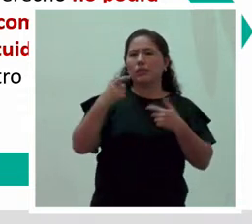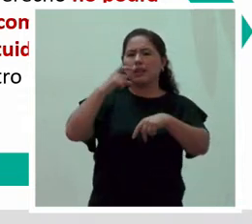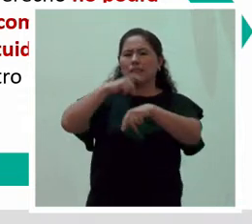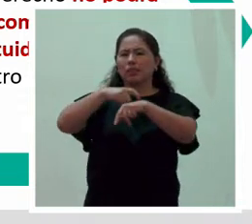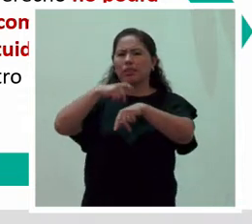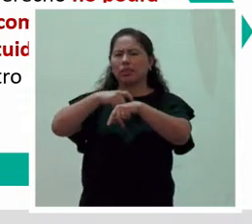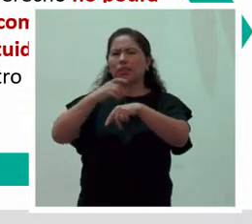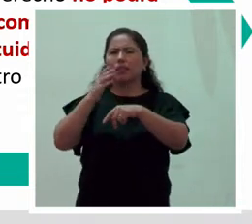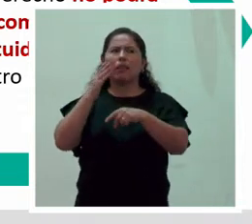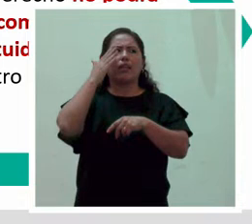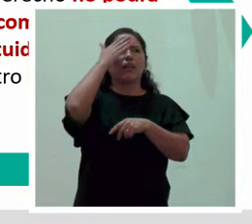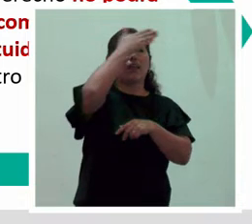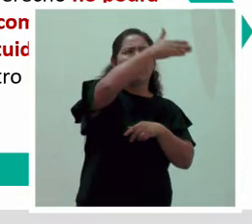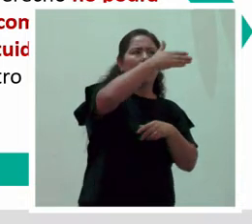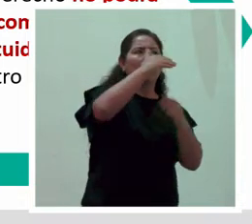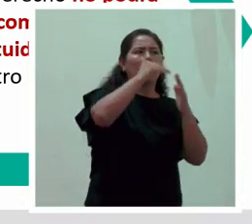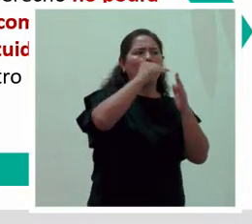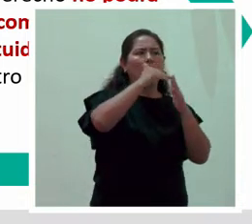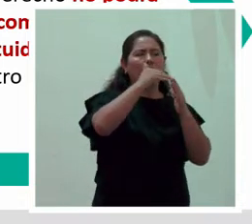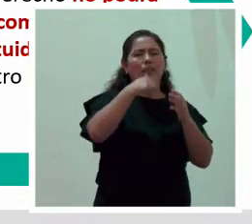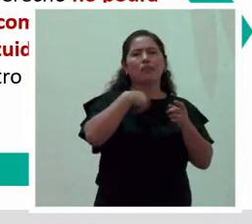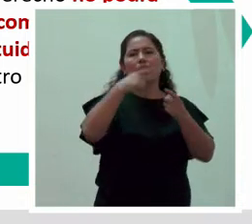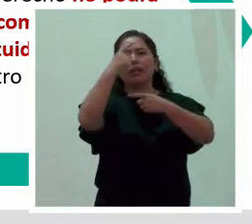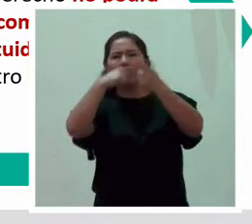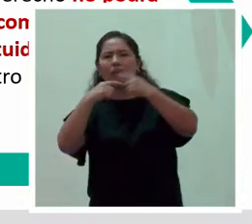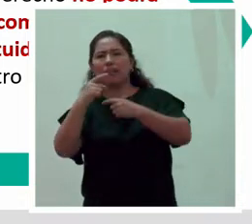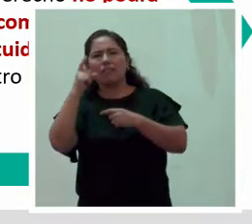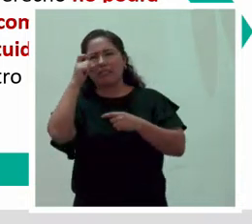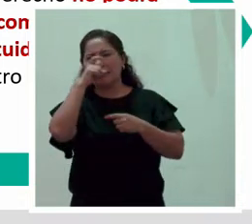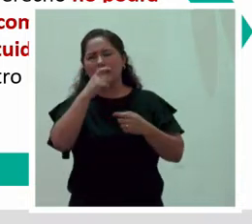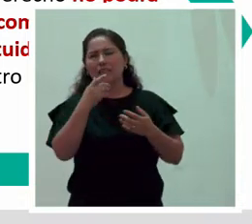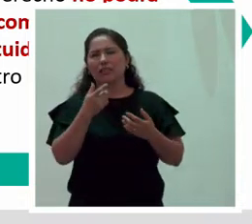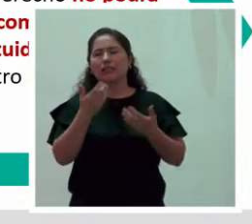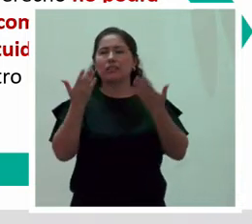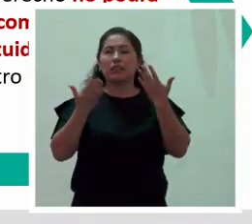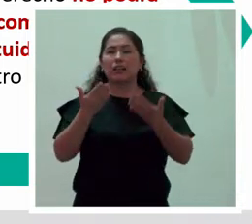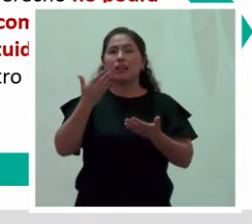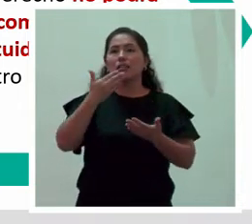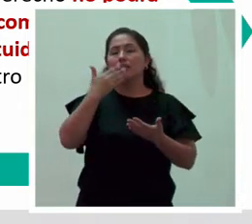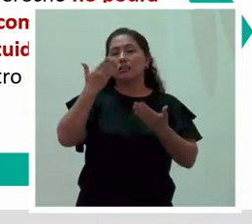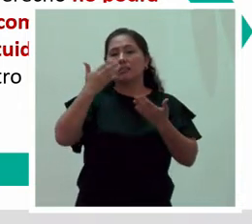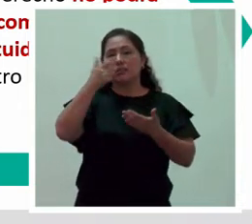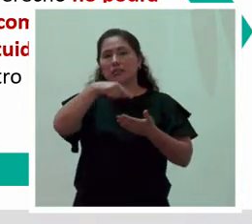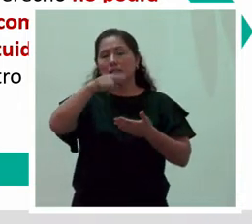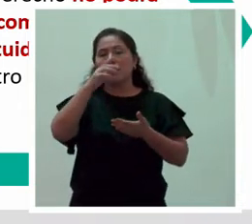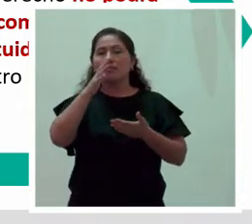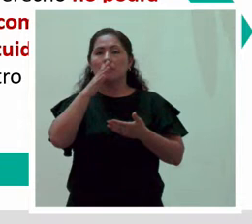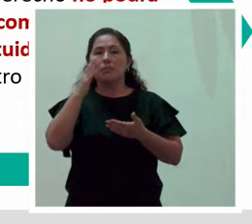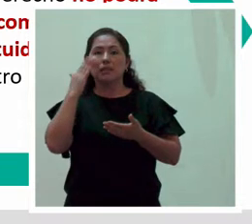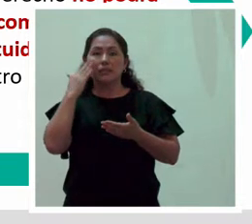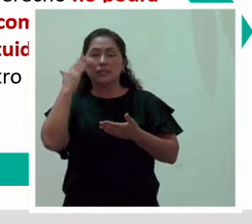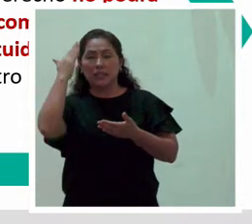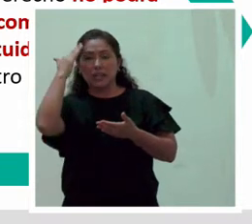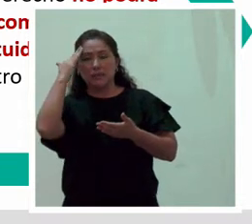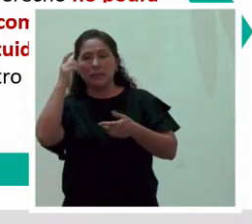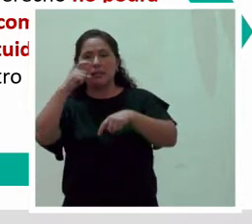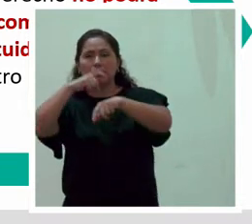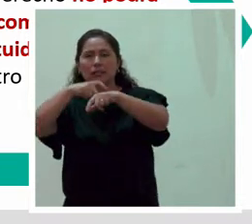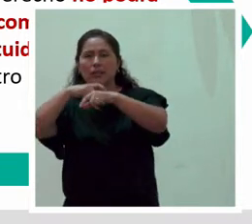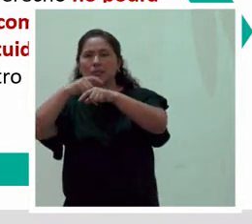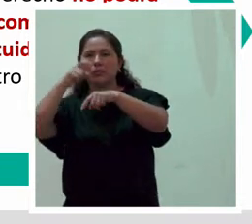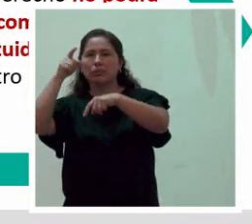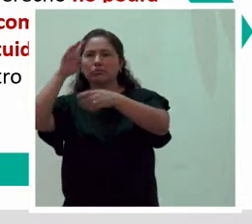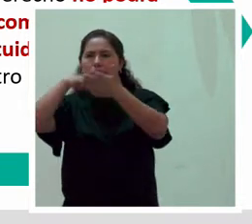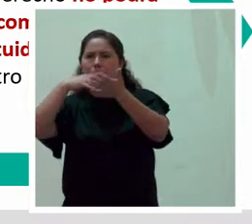tiempo entre ir a su casa y regresar al trabajo, ¿cierto? Pues por eso lo usual es que la madre fraccione o al